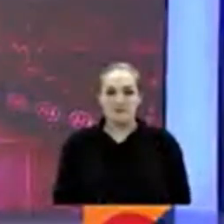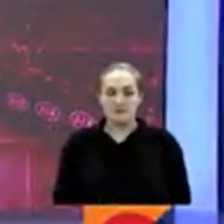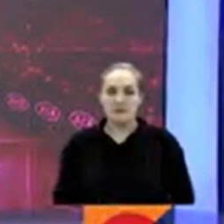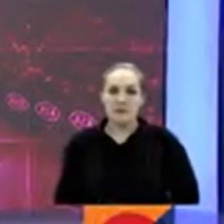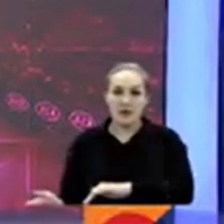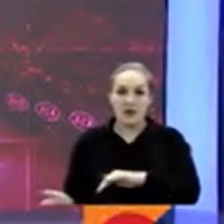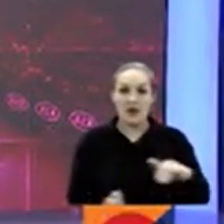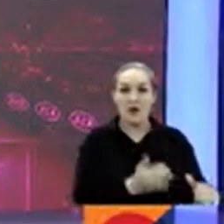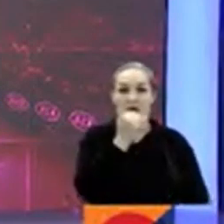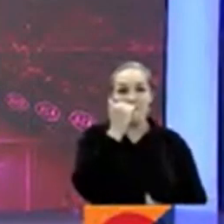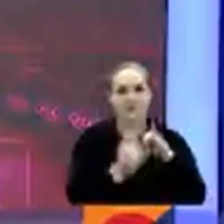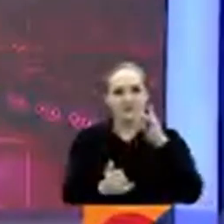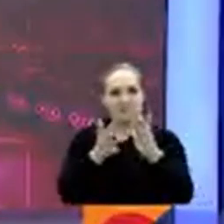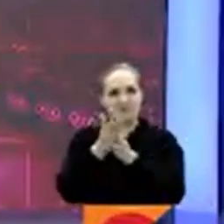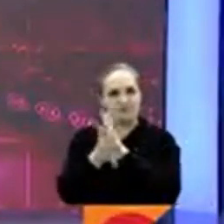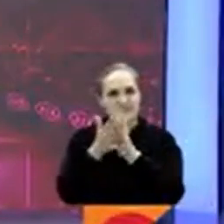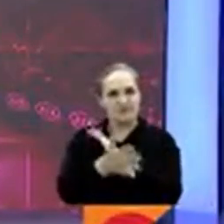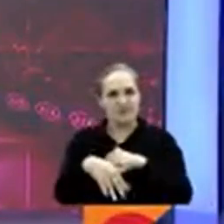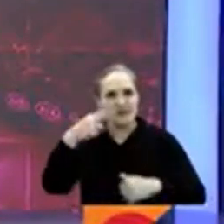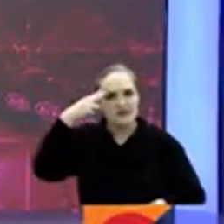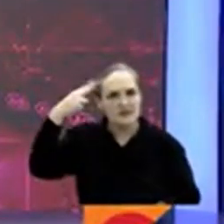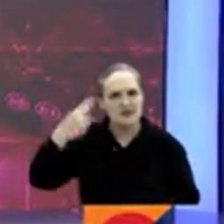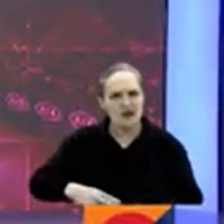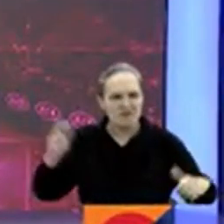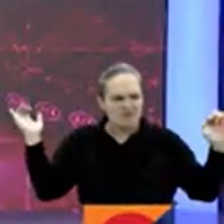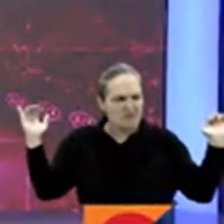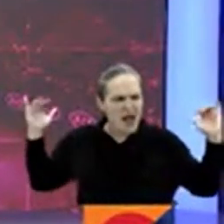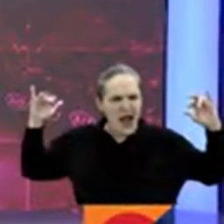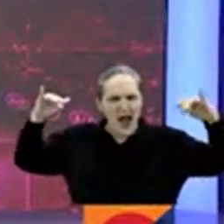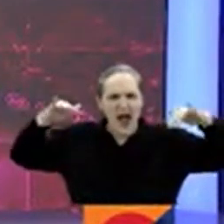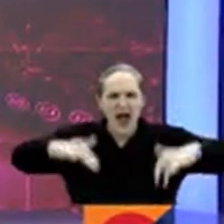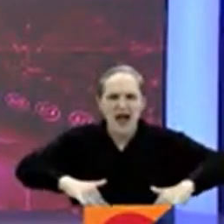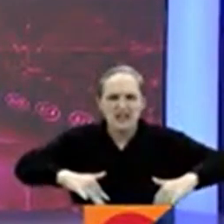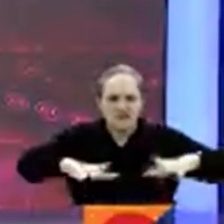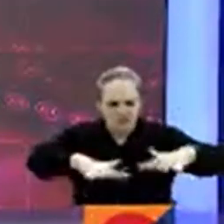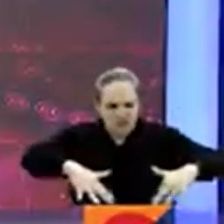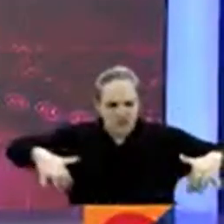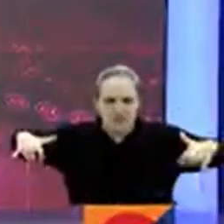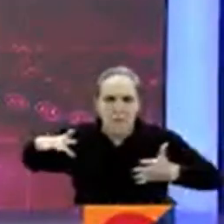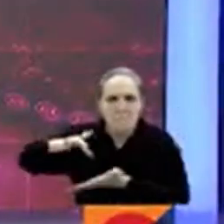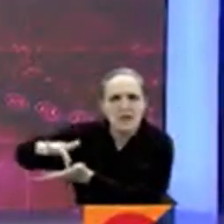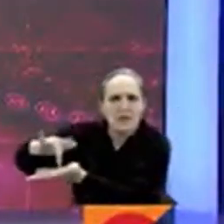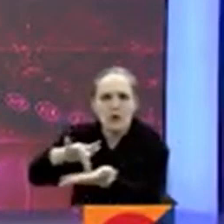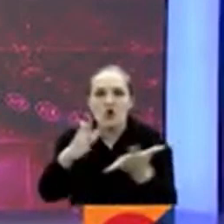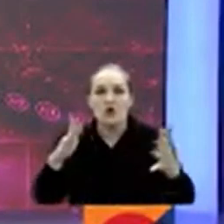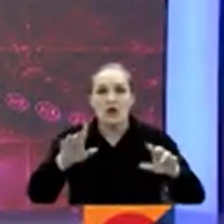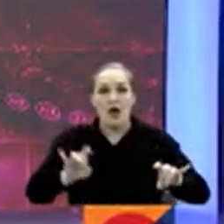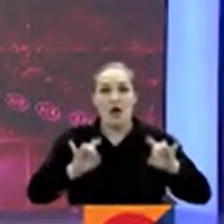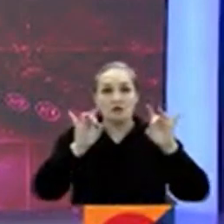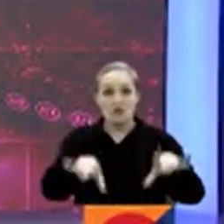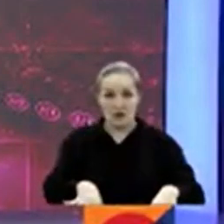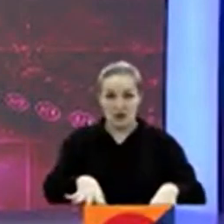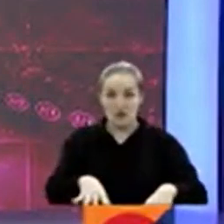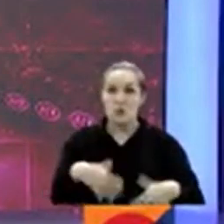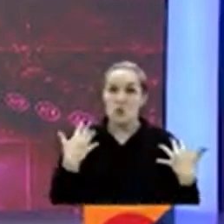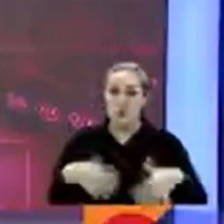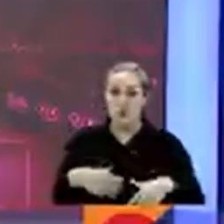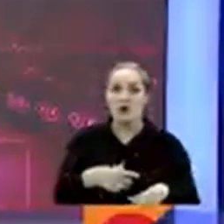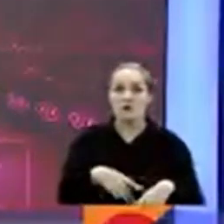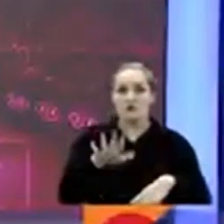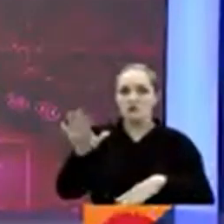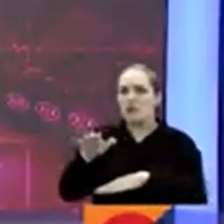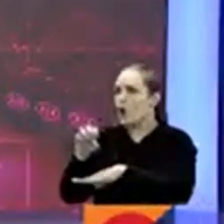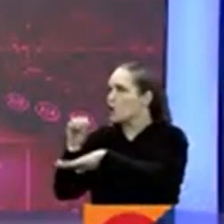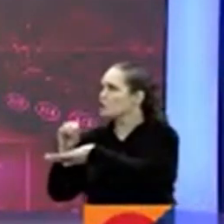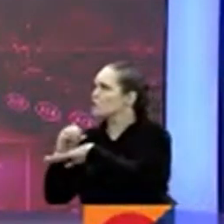Y cerramos con un histórico récord de asistencia en Australia en el primer Grand Slam del año. Así lo dio a conocer la organización. Por otro